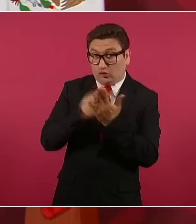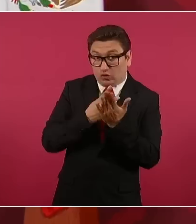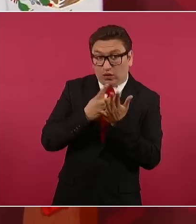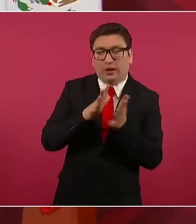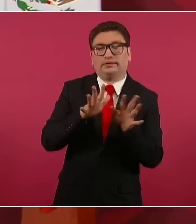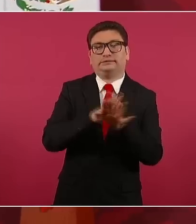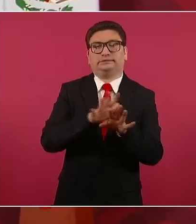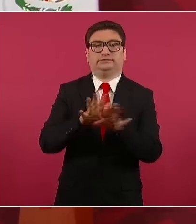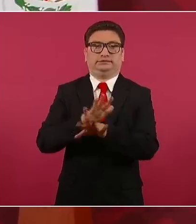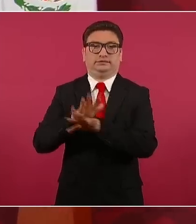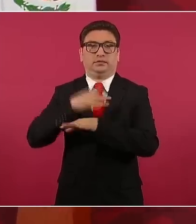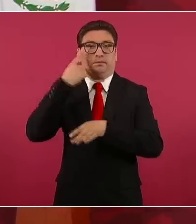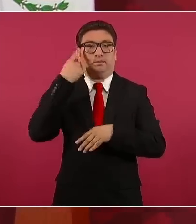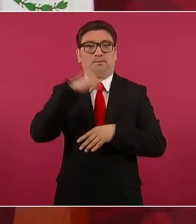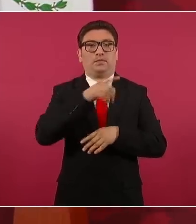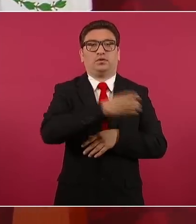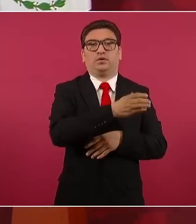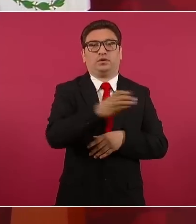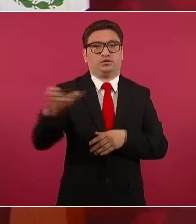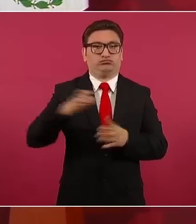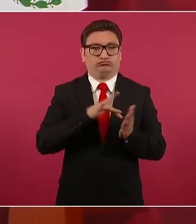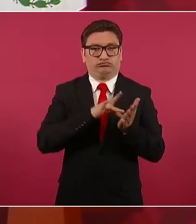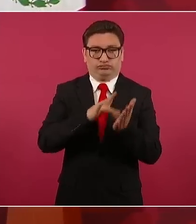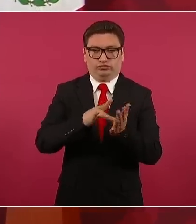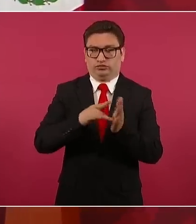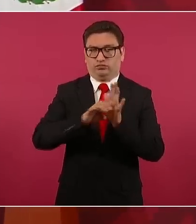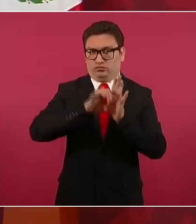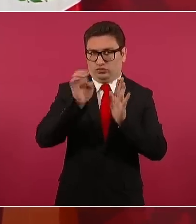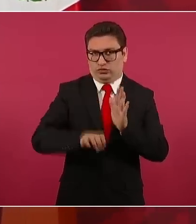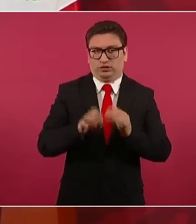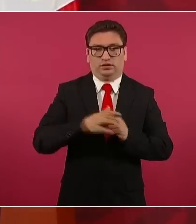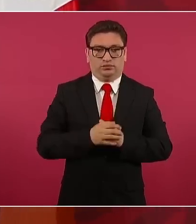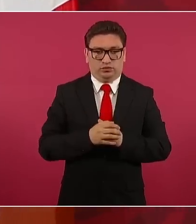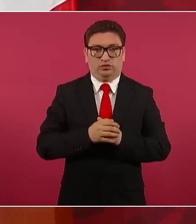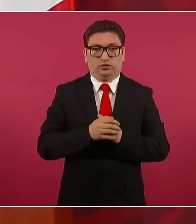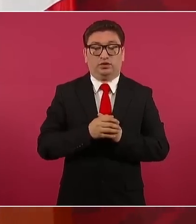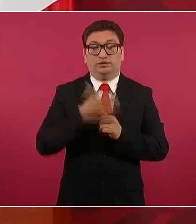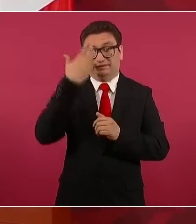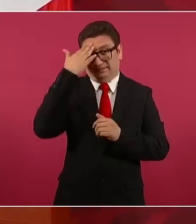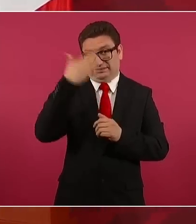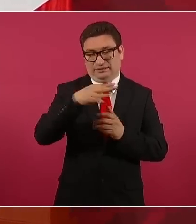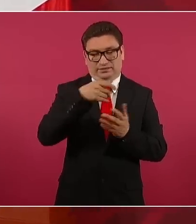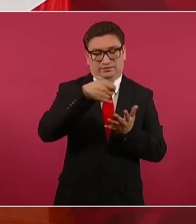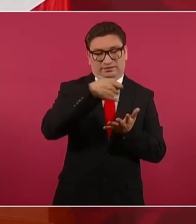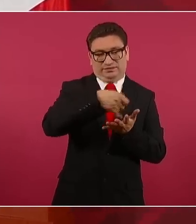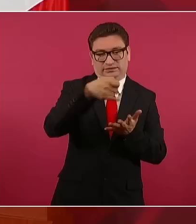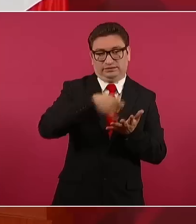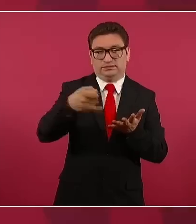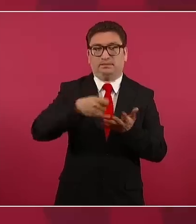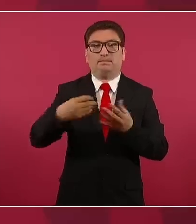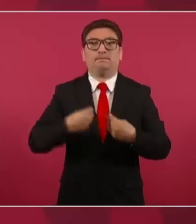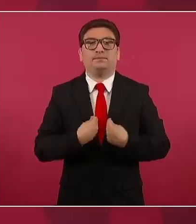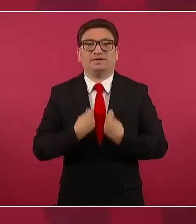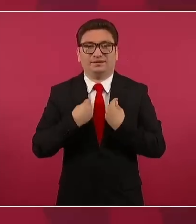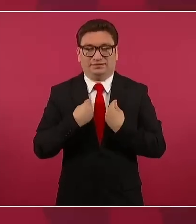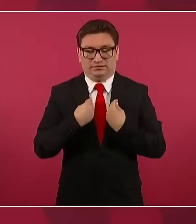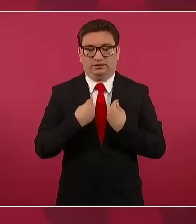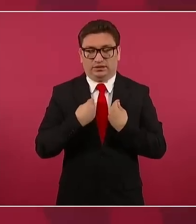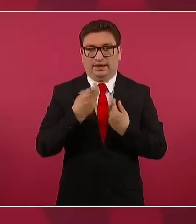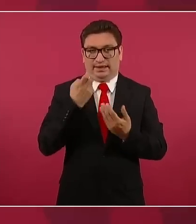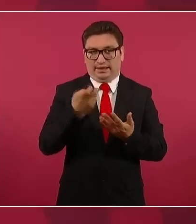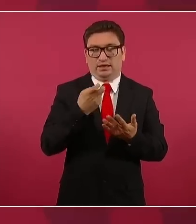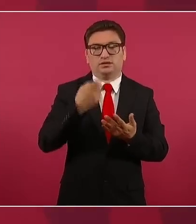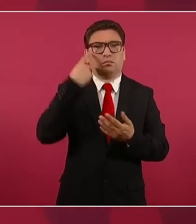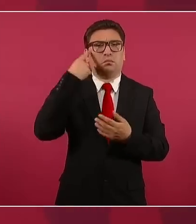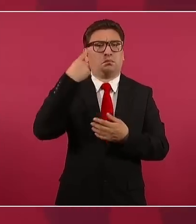ya teníamos para el campo. Por ejemplo, el Sembrando Vida, que es para